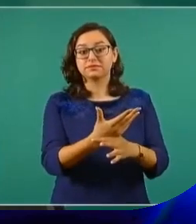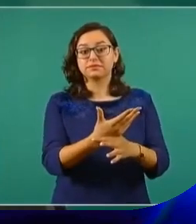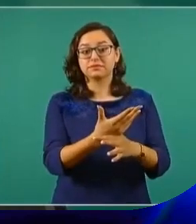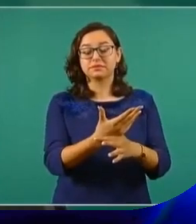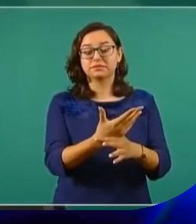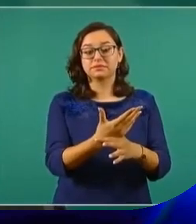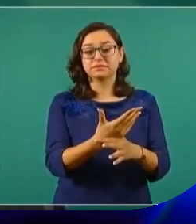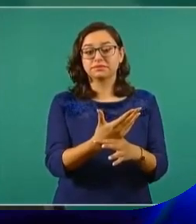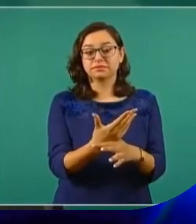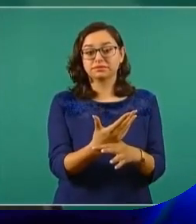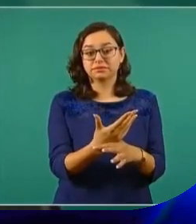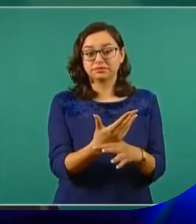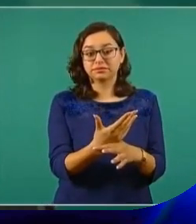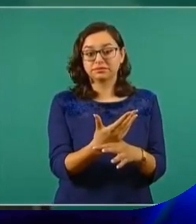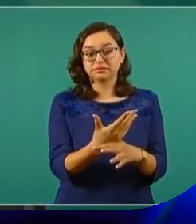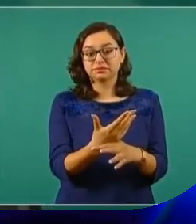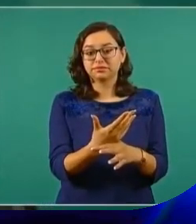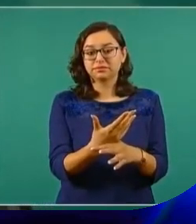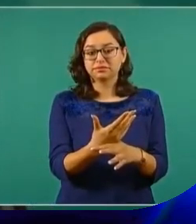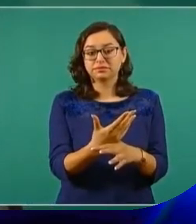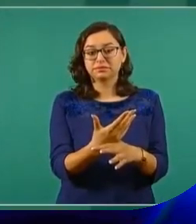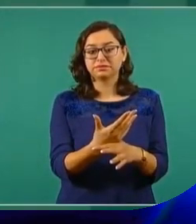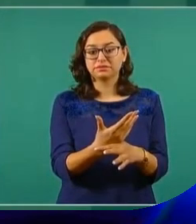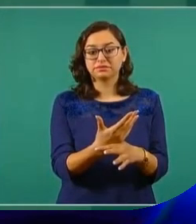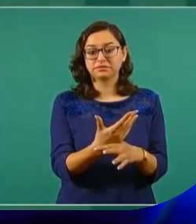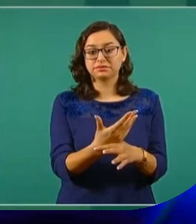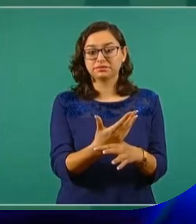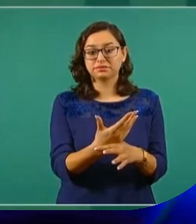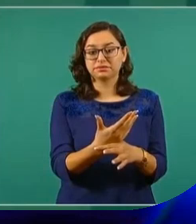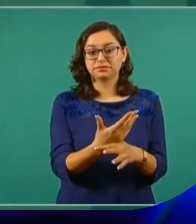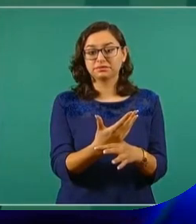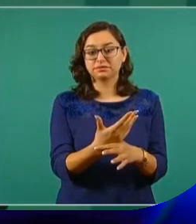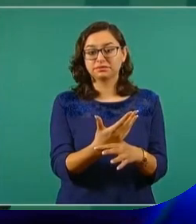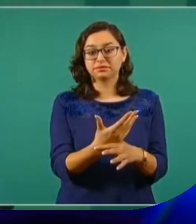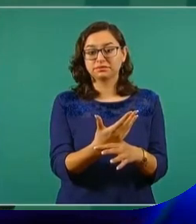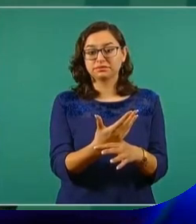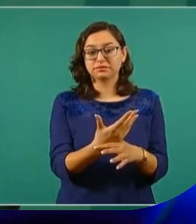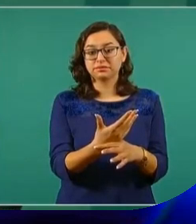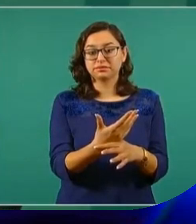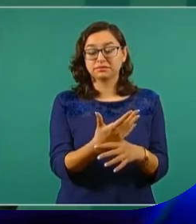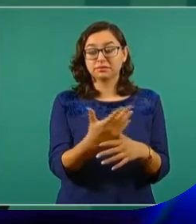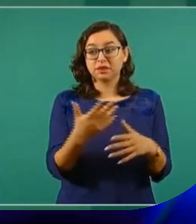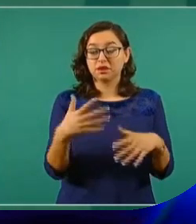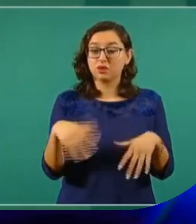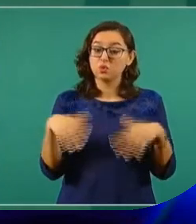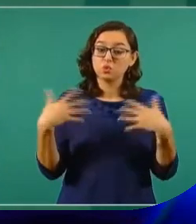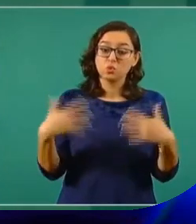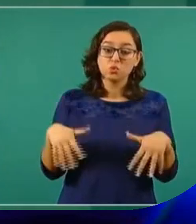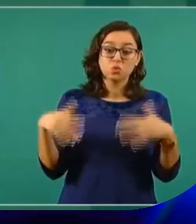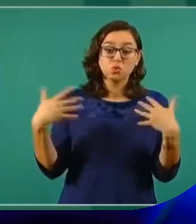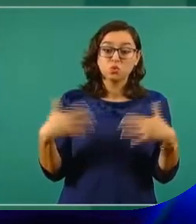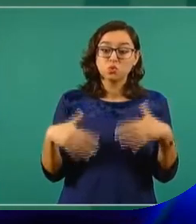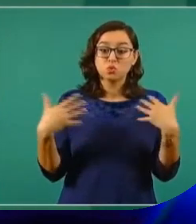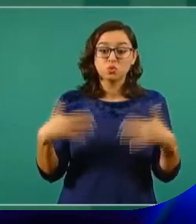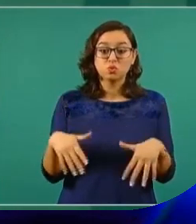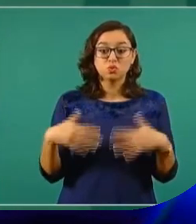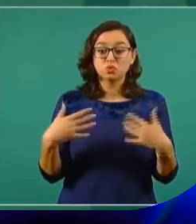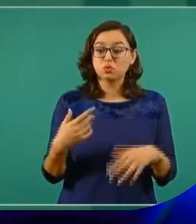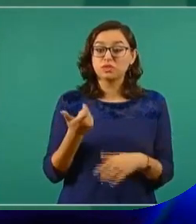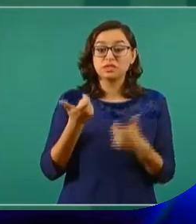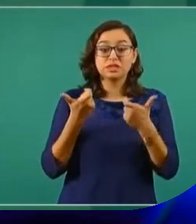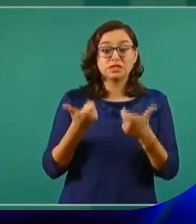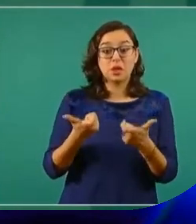hacer ver de qué es dinero para